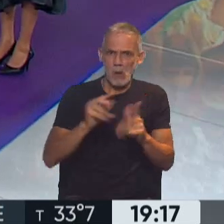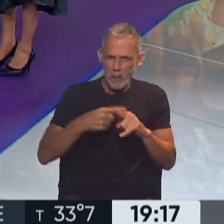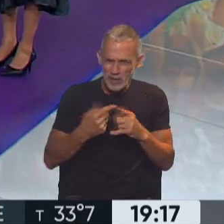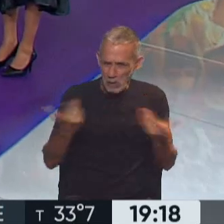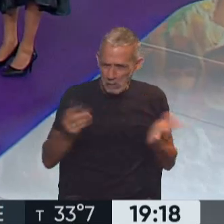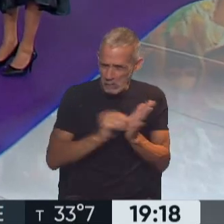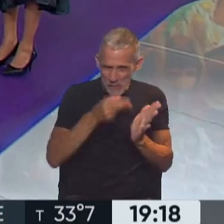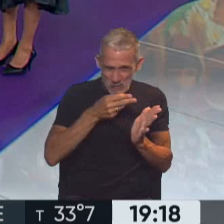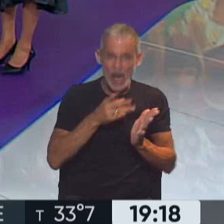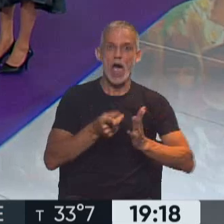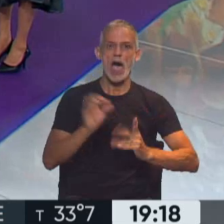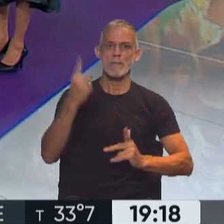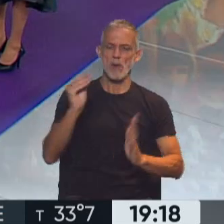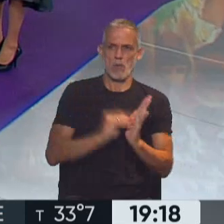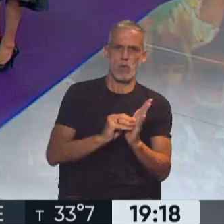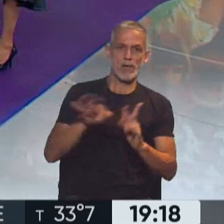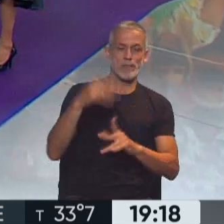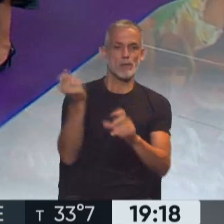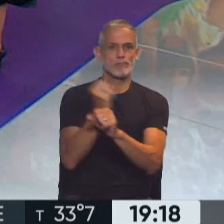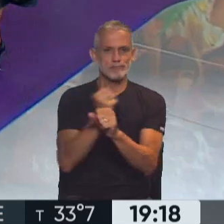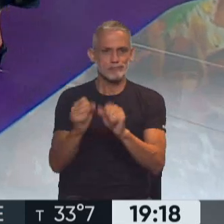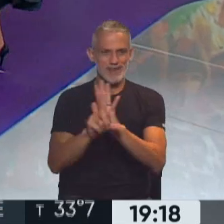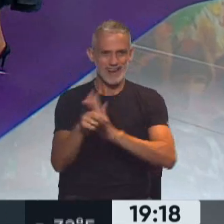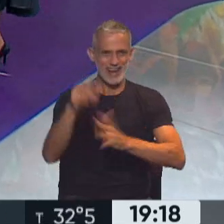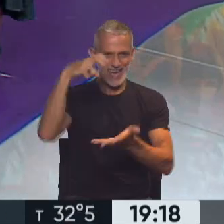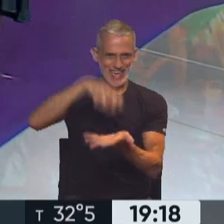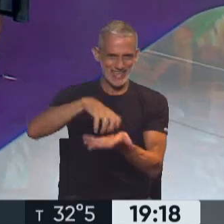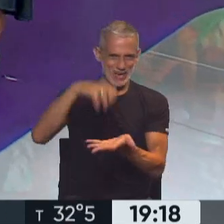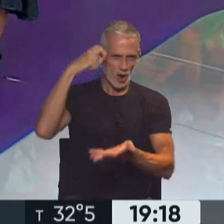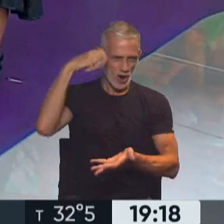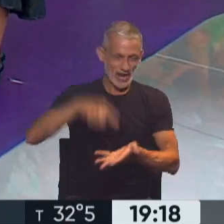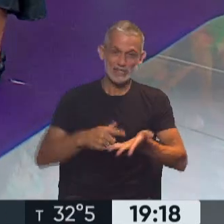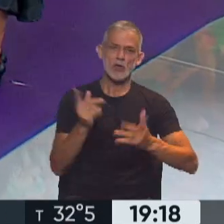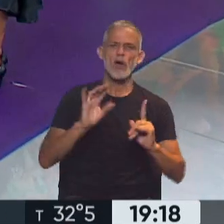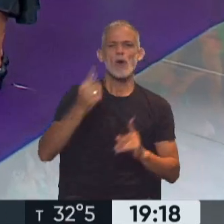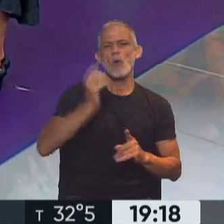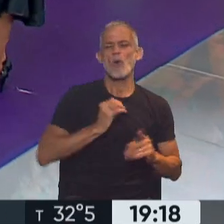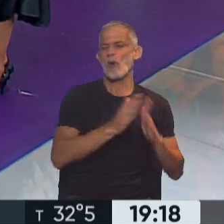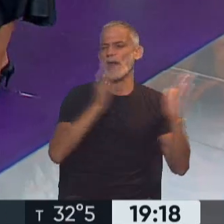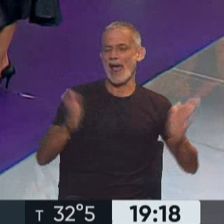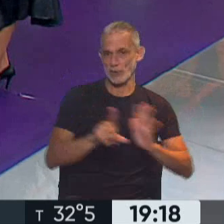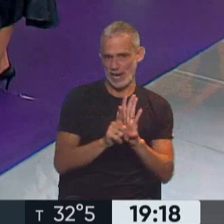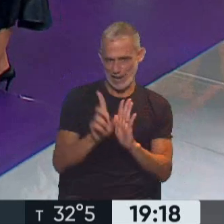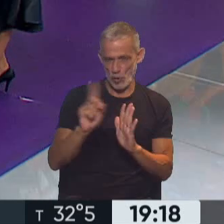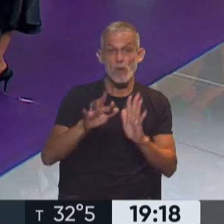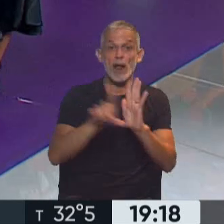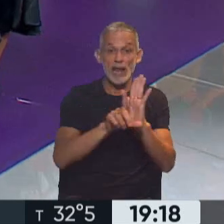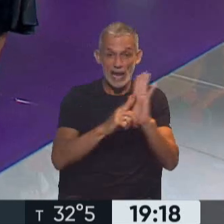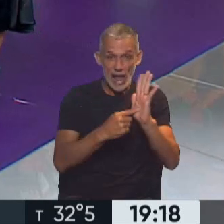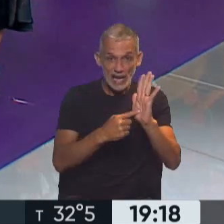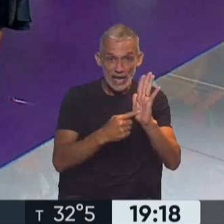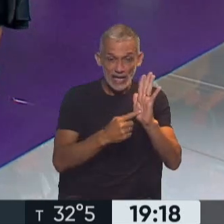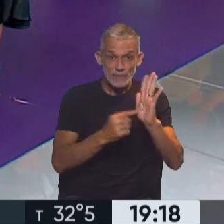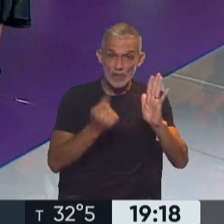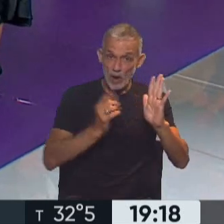lograron que primero estuviera y que luego fuera sancionada. Y además, Ariel, no es solamente cumplir un año de la ley, porque también la ley, al